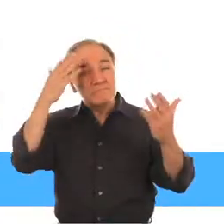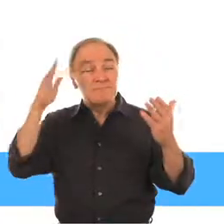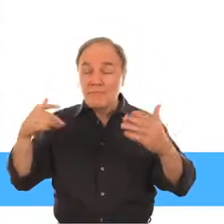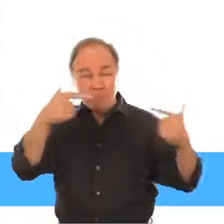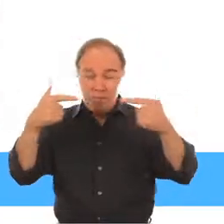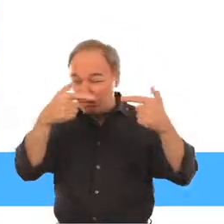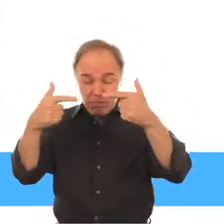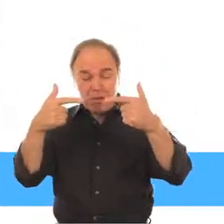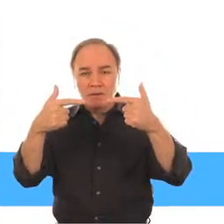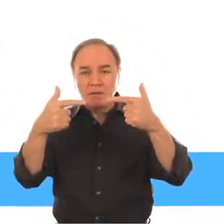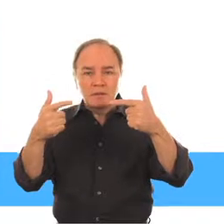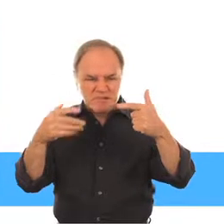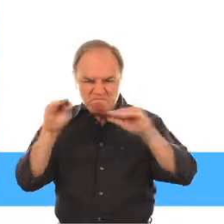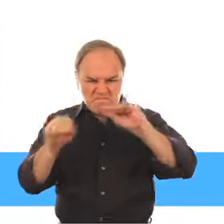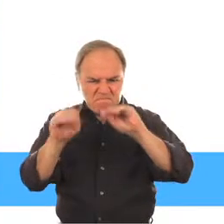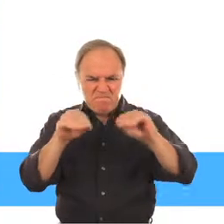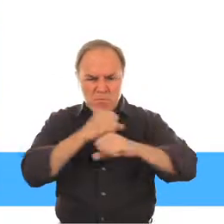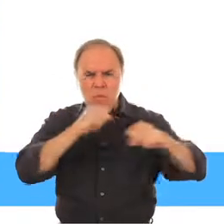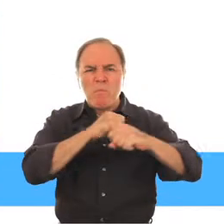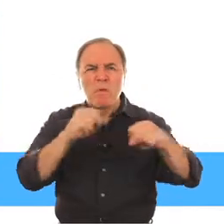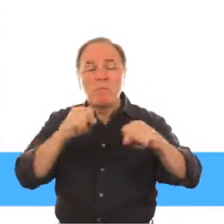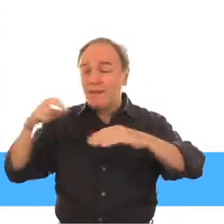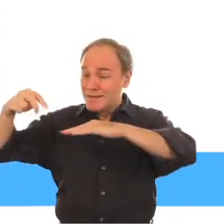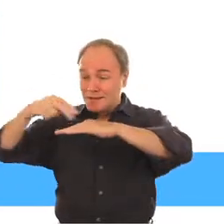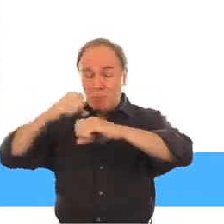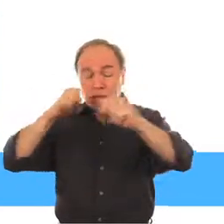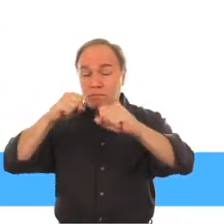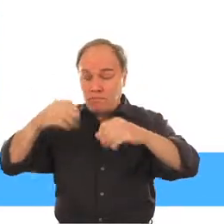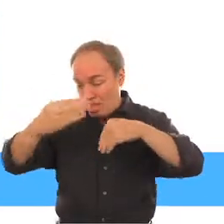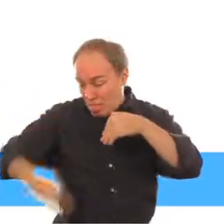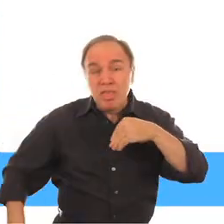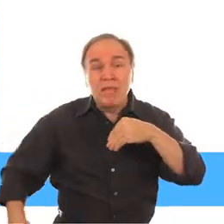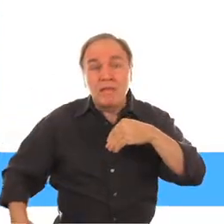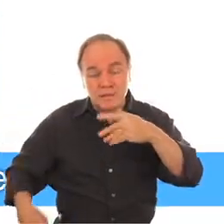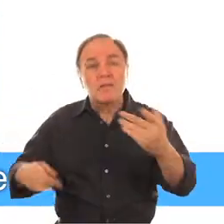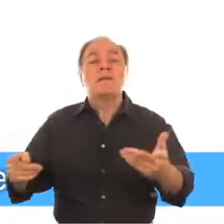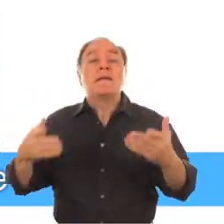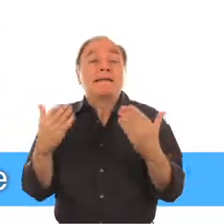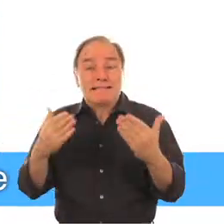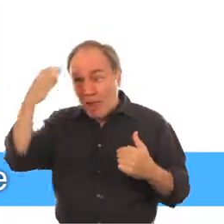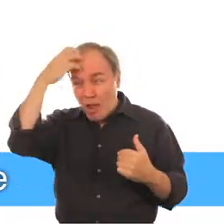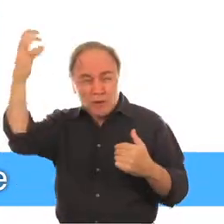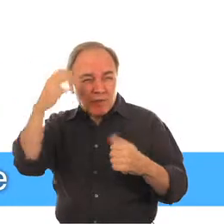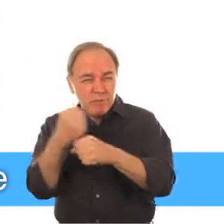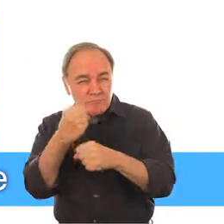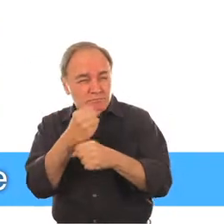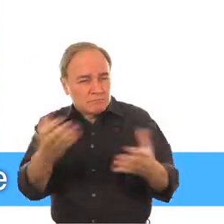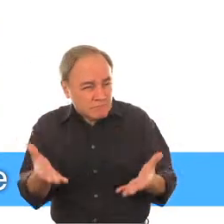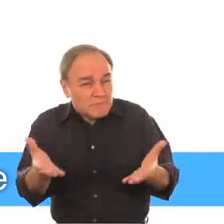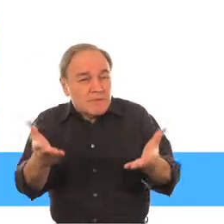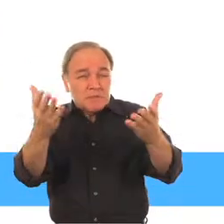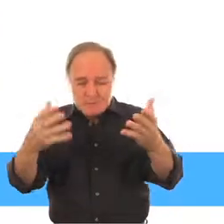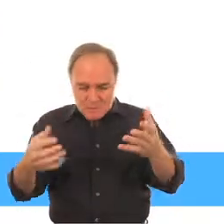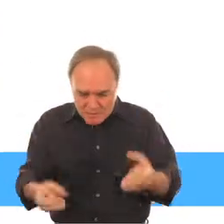el gobierno y otras agencias está logrando un ambiente seguro para que la gente regrese a sus aldeas Sin embargo, siempre existe la